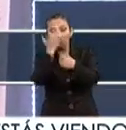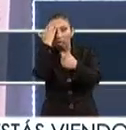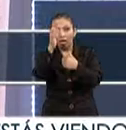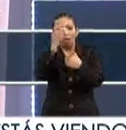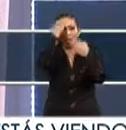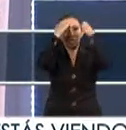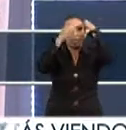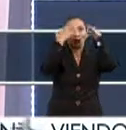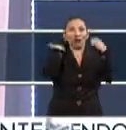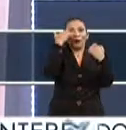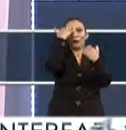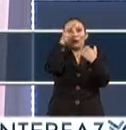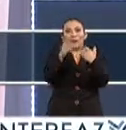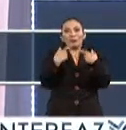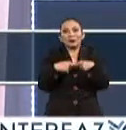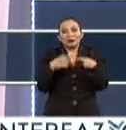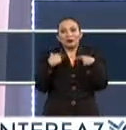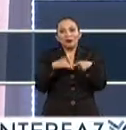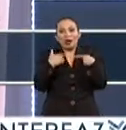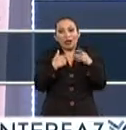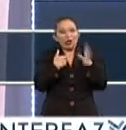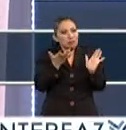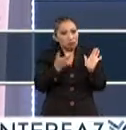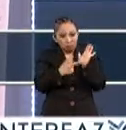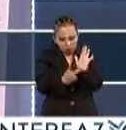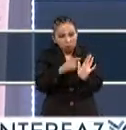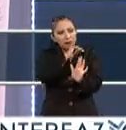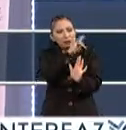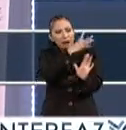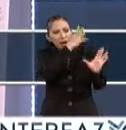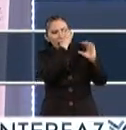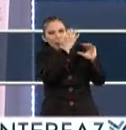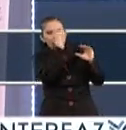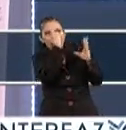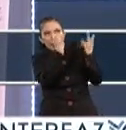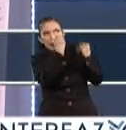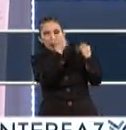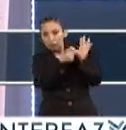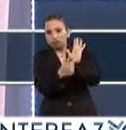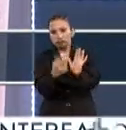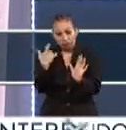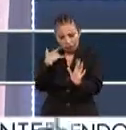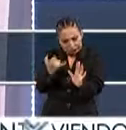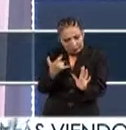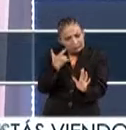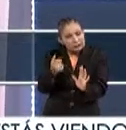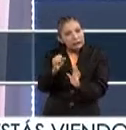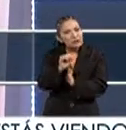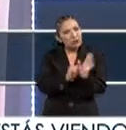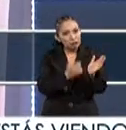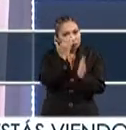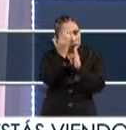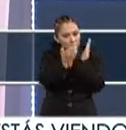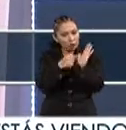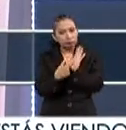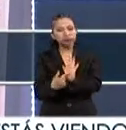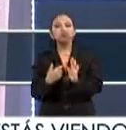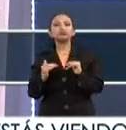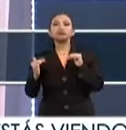y tener que demostrar lo que el instituto realmente te ha dado a lo largo de estos semestres que has cursado,